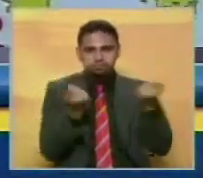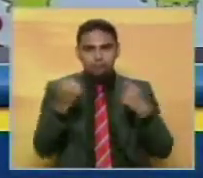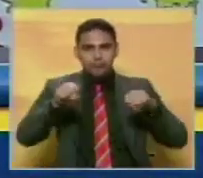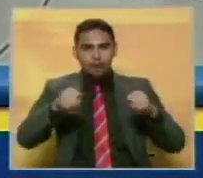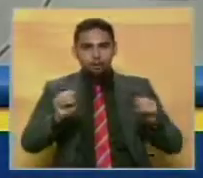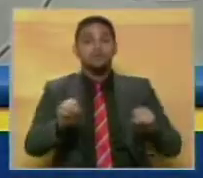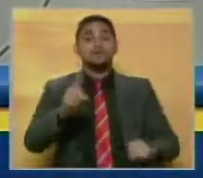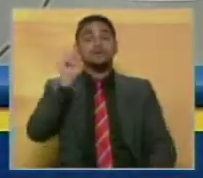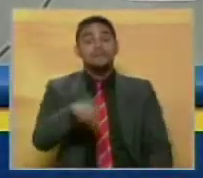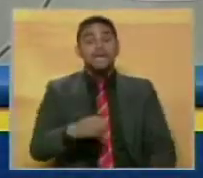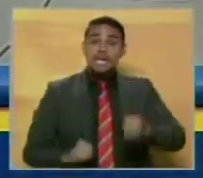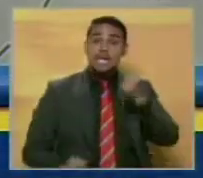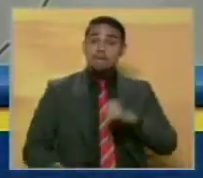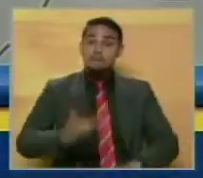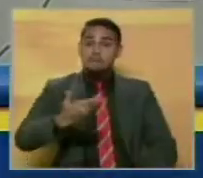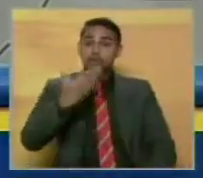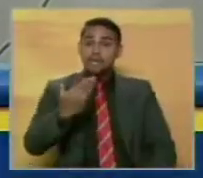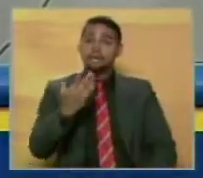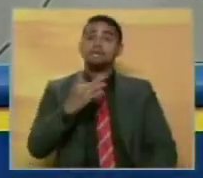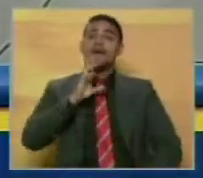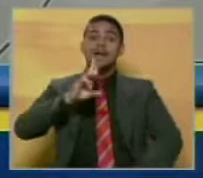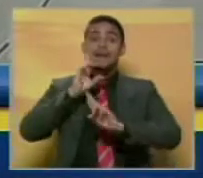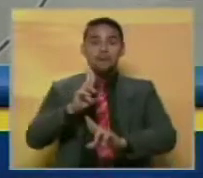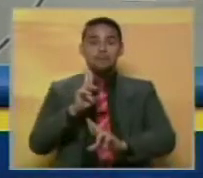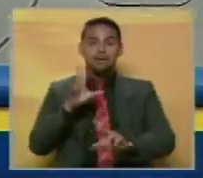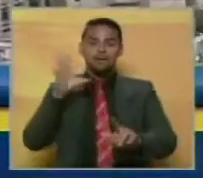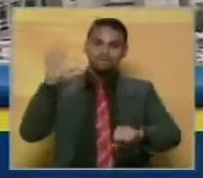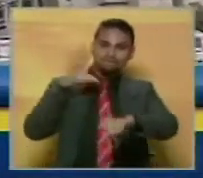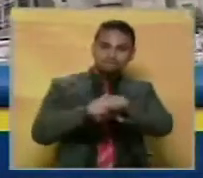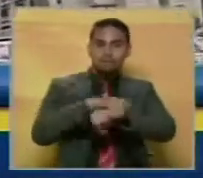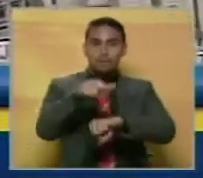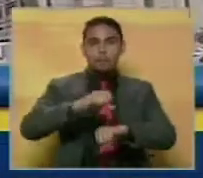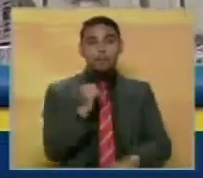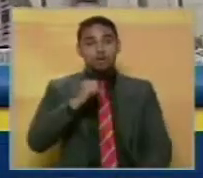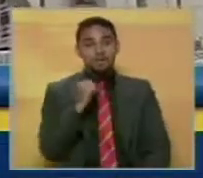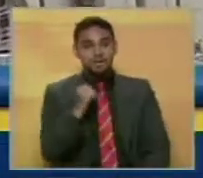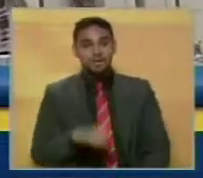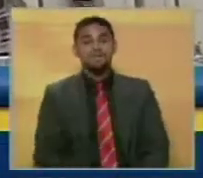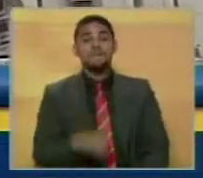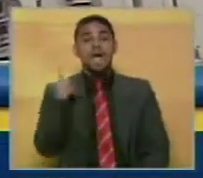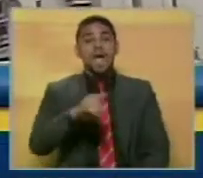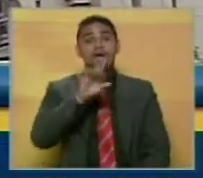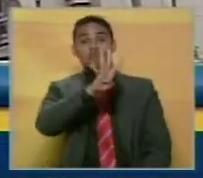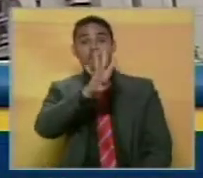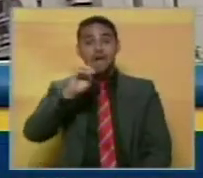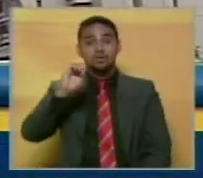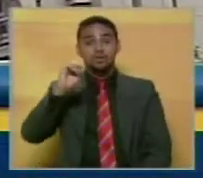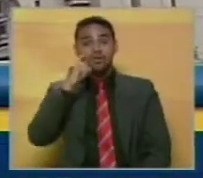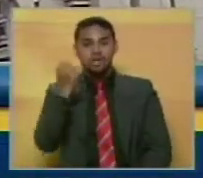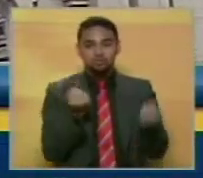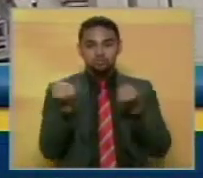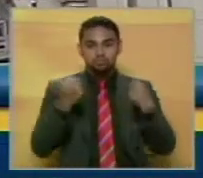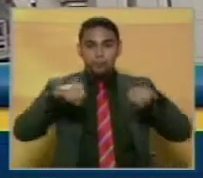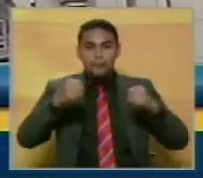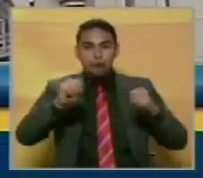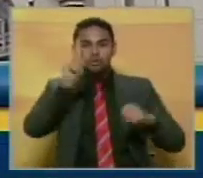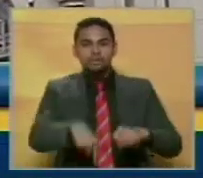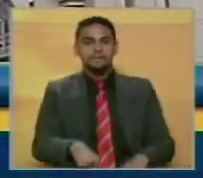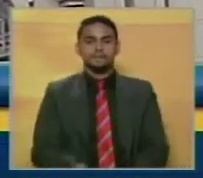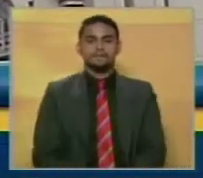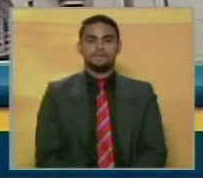fundamental para la rápida actuación policial. El explicó que se desplegarán más de 400 patrullas motorizadas.